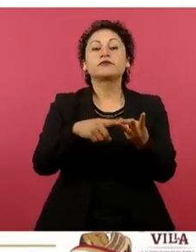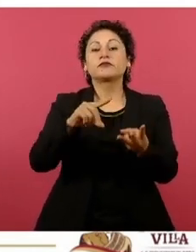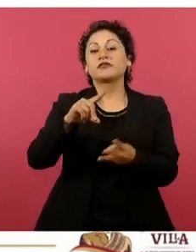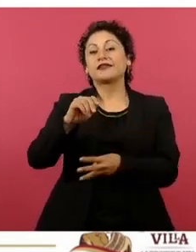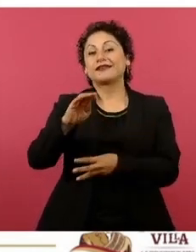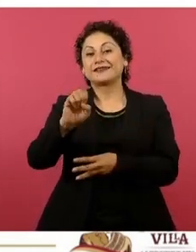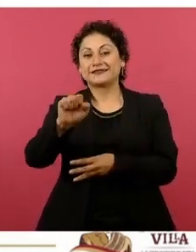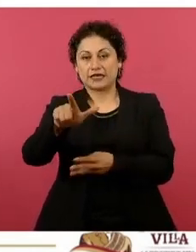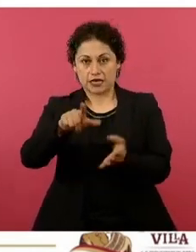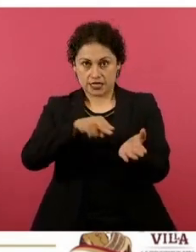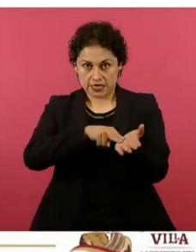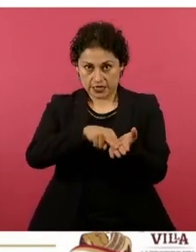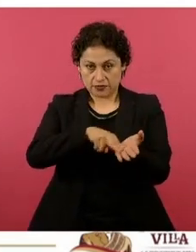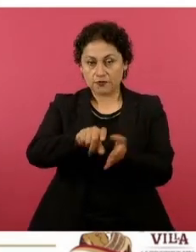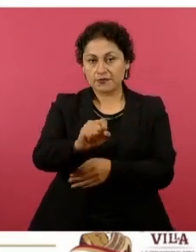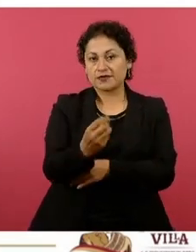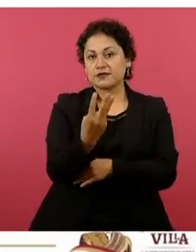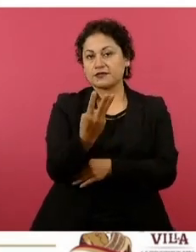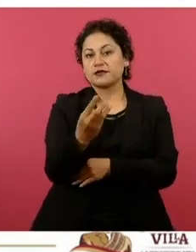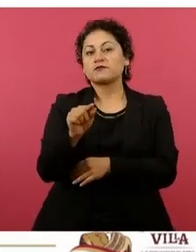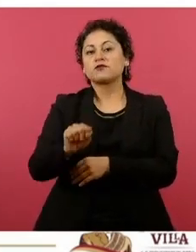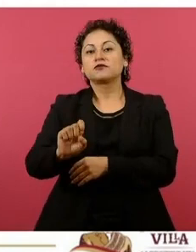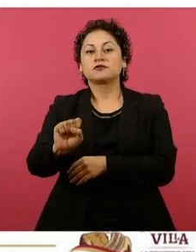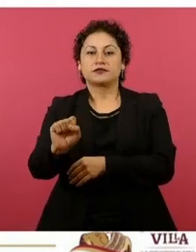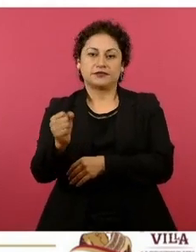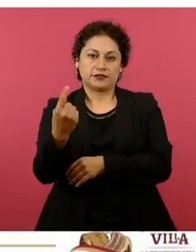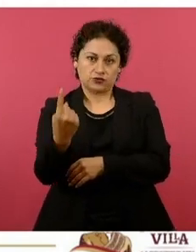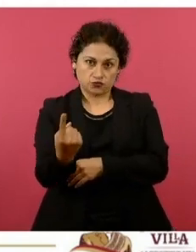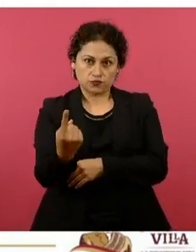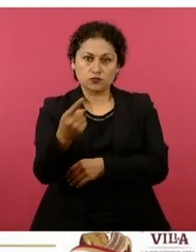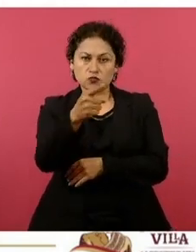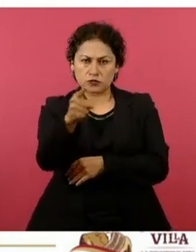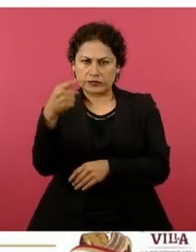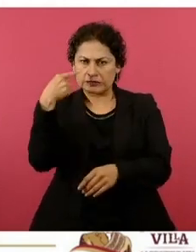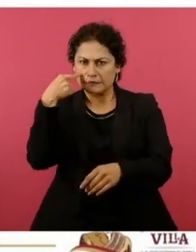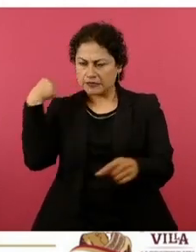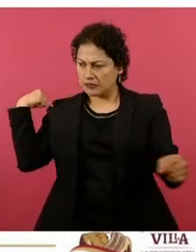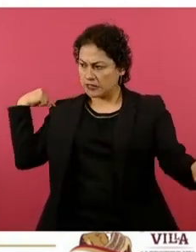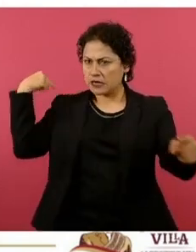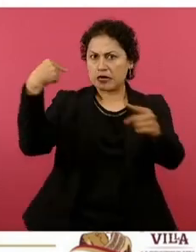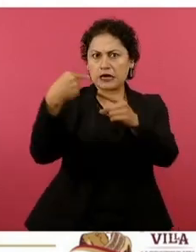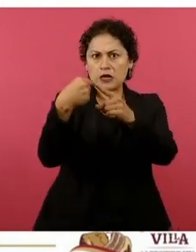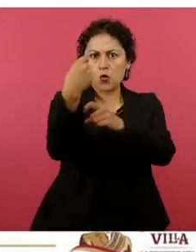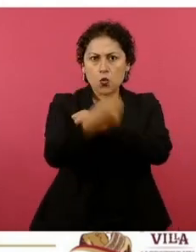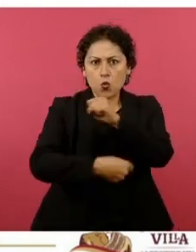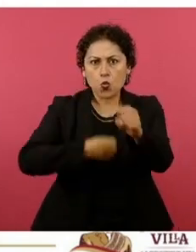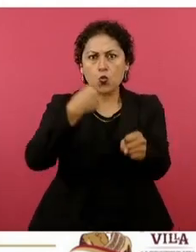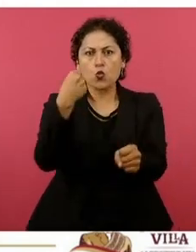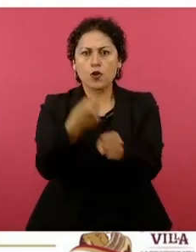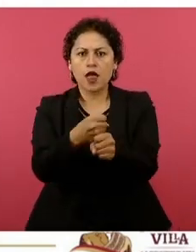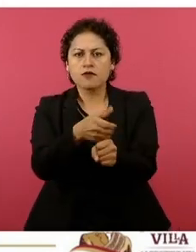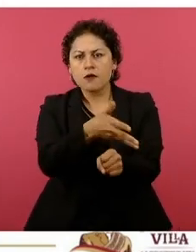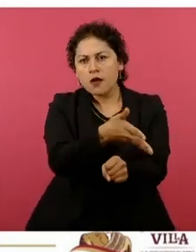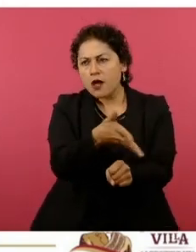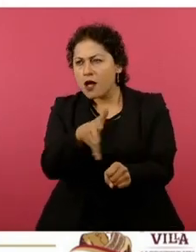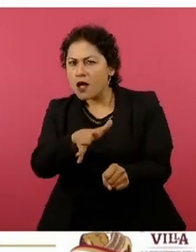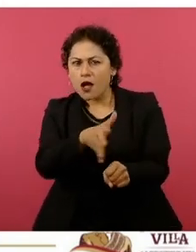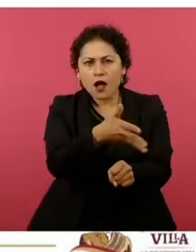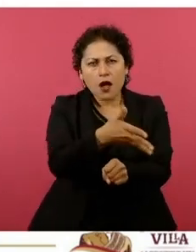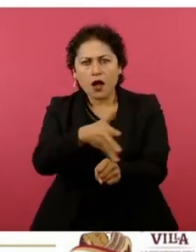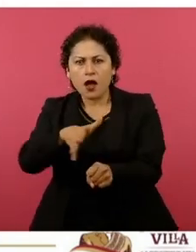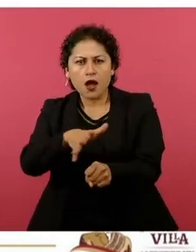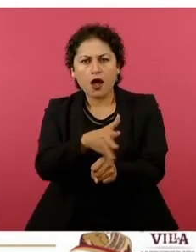23 pesos con 71 centavos. Ustedes han visto por más de un año que ya ha estado variando nada más los